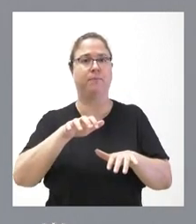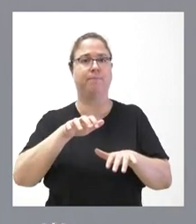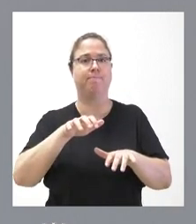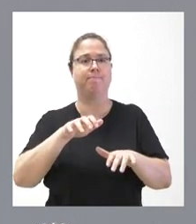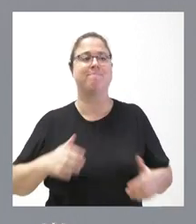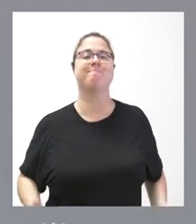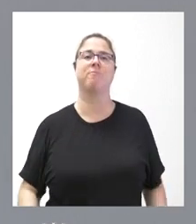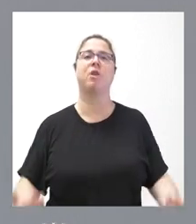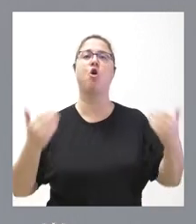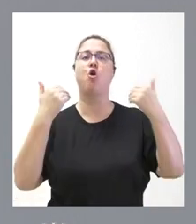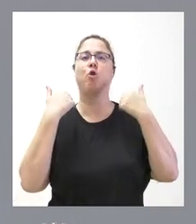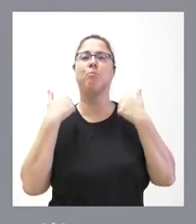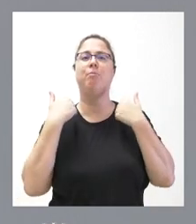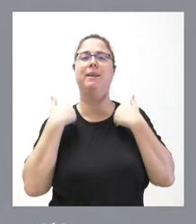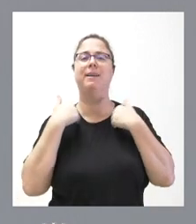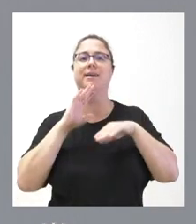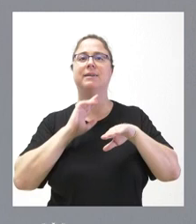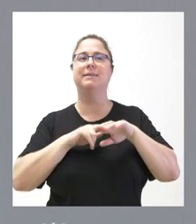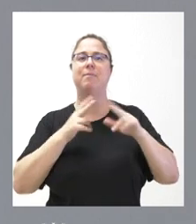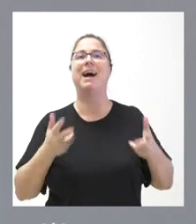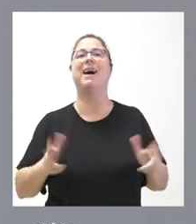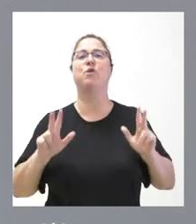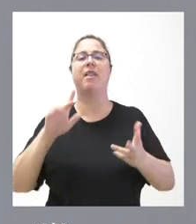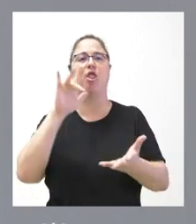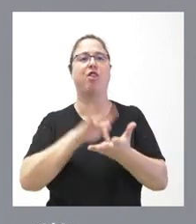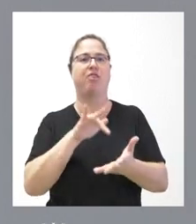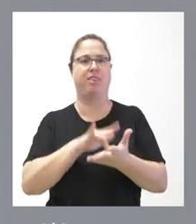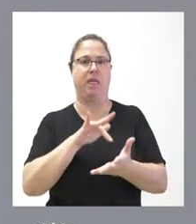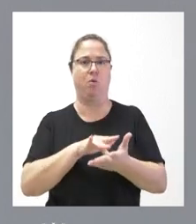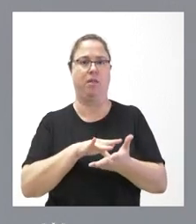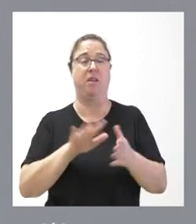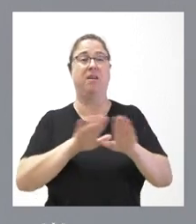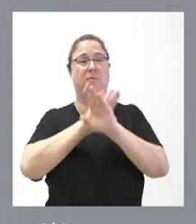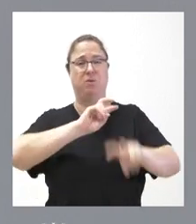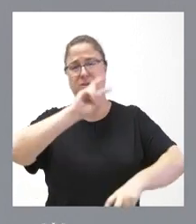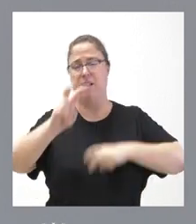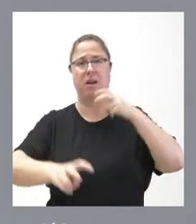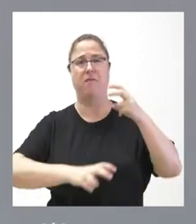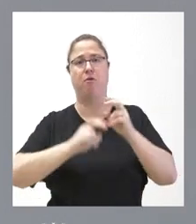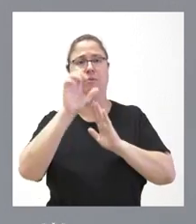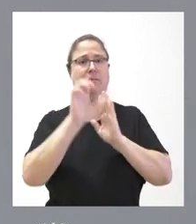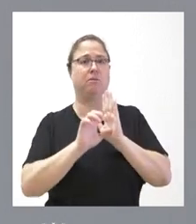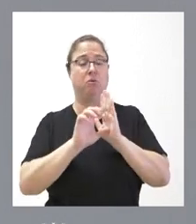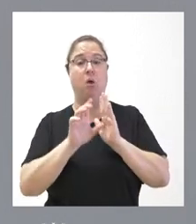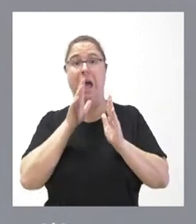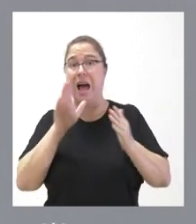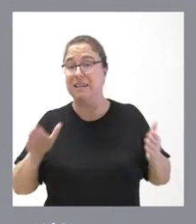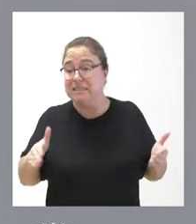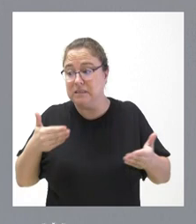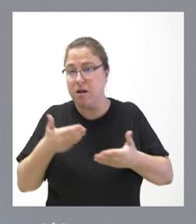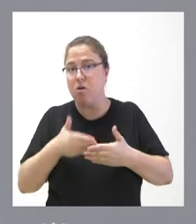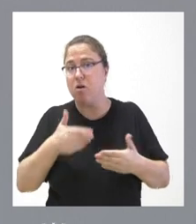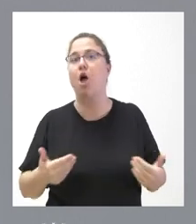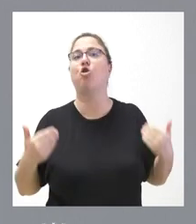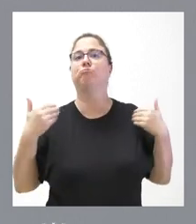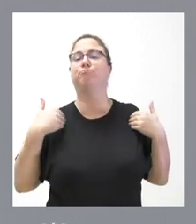las competencias de autorización de endeudamiento que asumimos en la última reforma del Estado de Autonomía. Hasta ahora estas competencias correspondían al